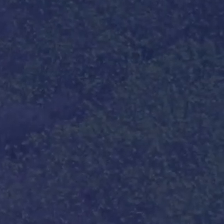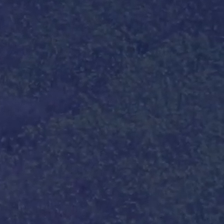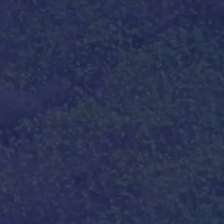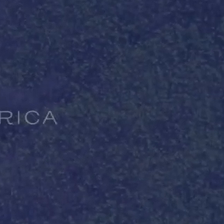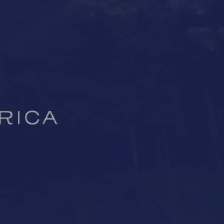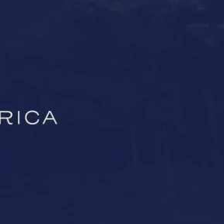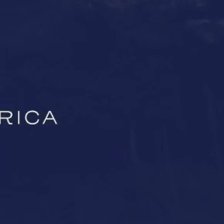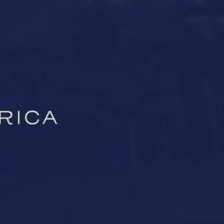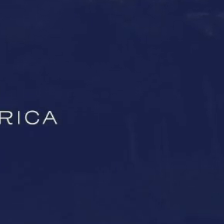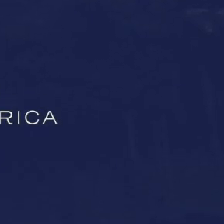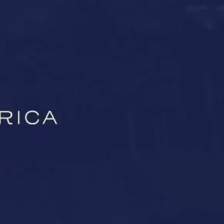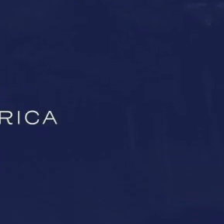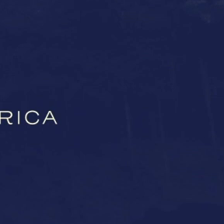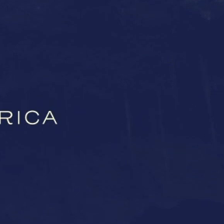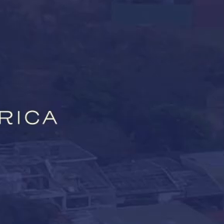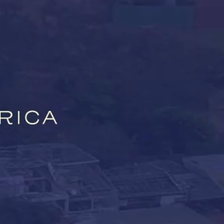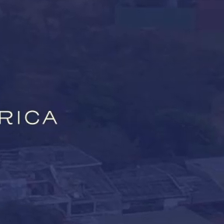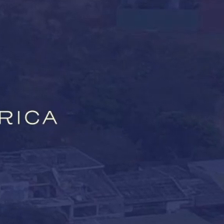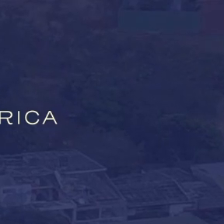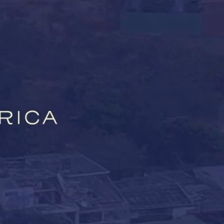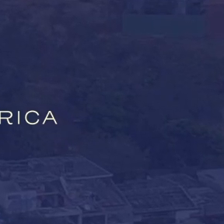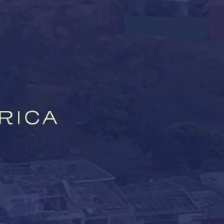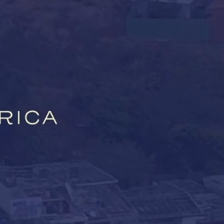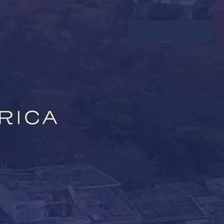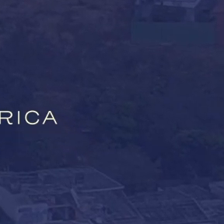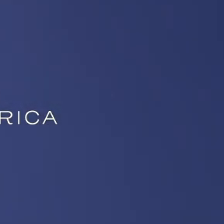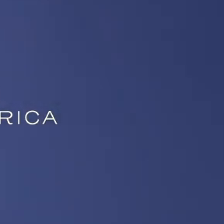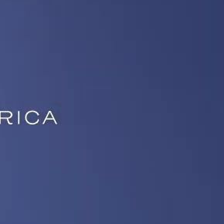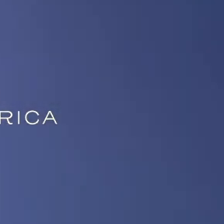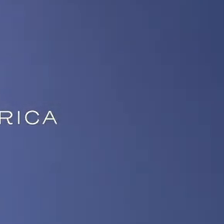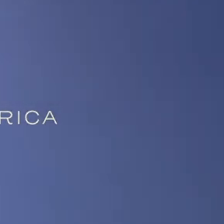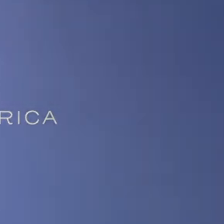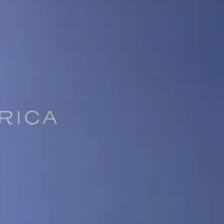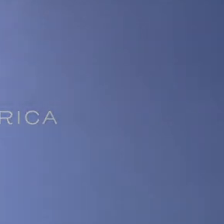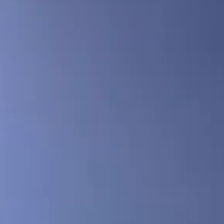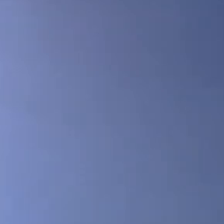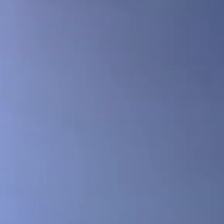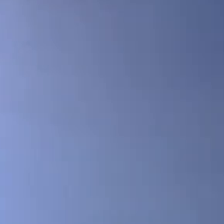propósito, que la próxima generación crezca en un país mejor.